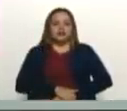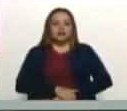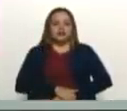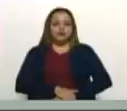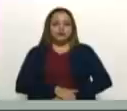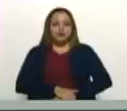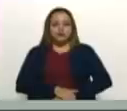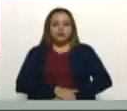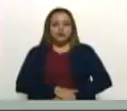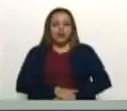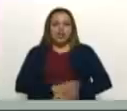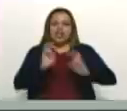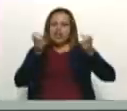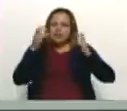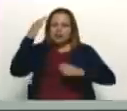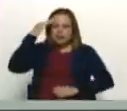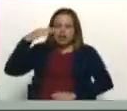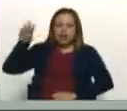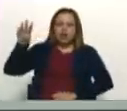que es el tema de México.